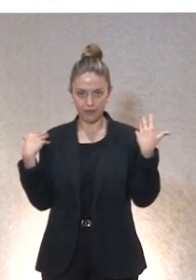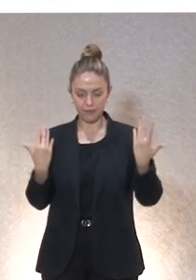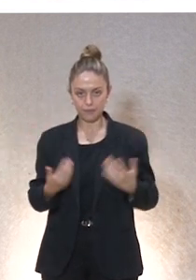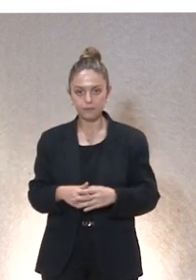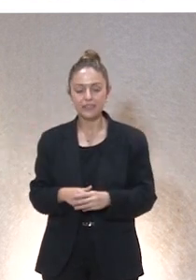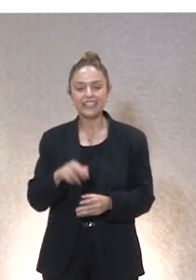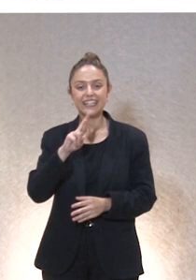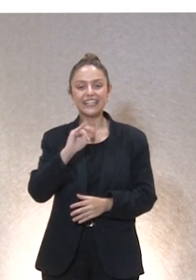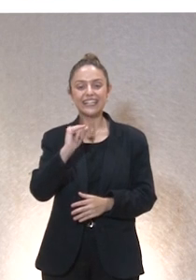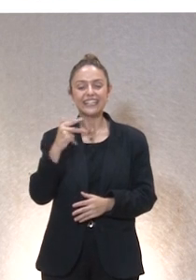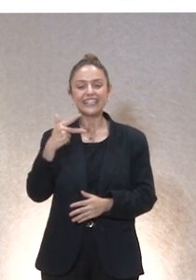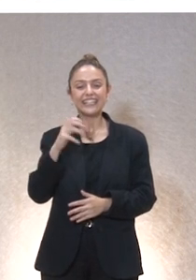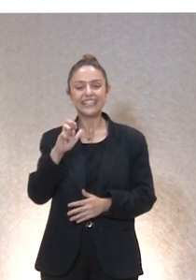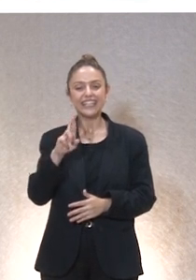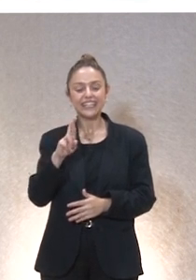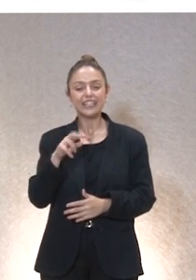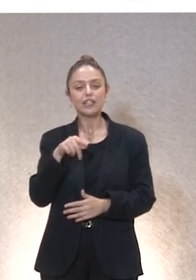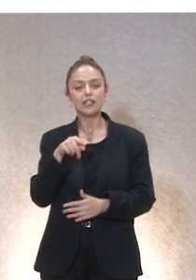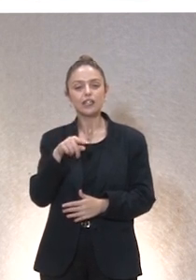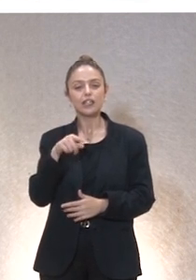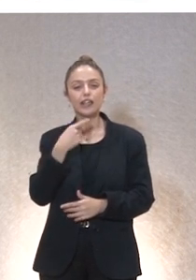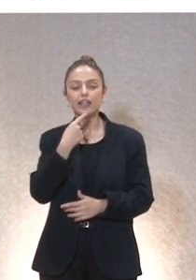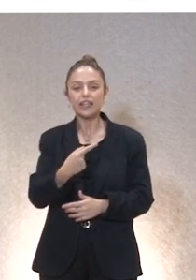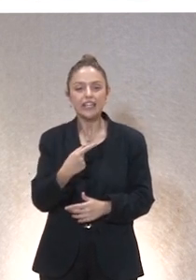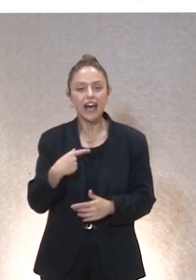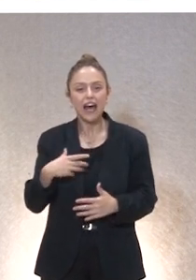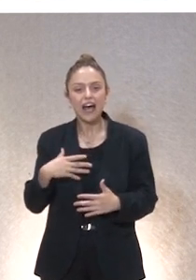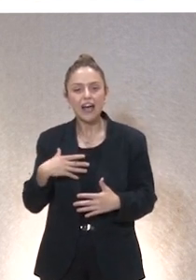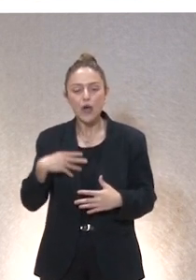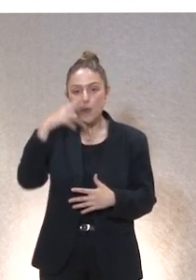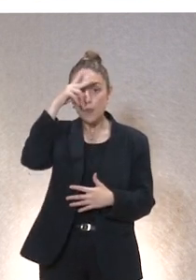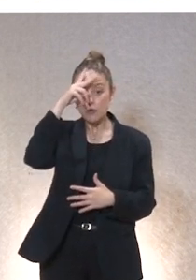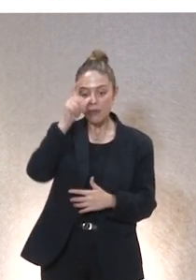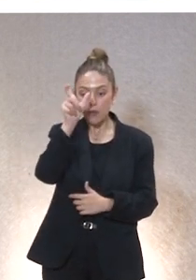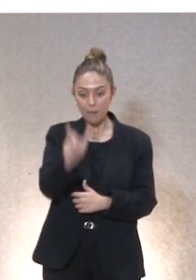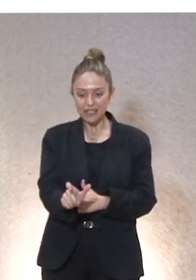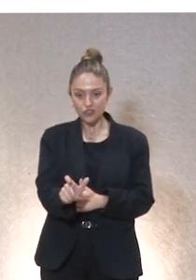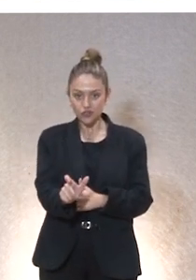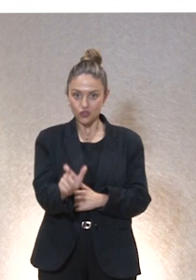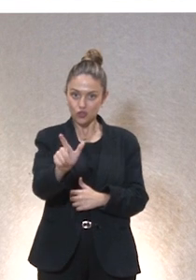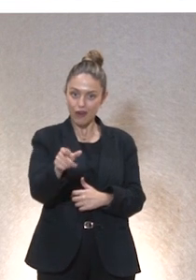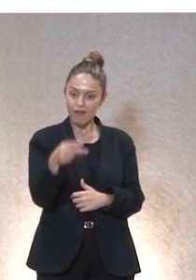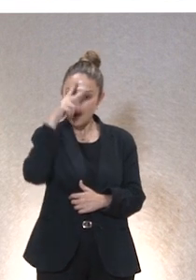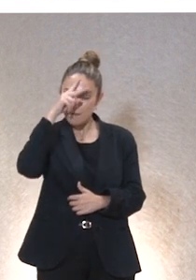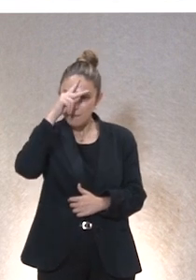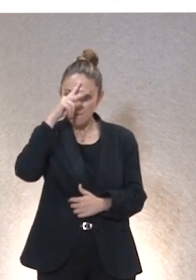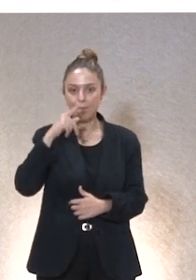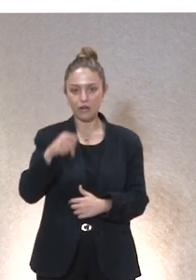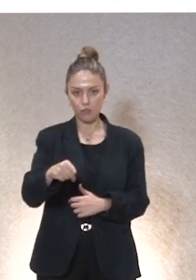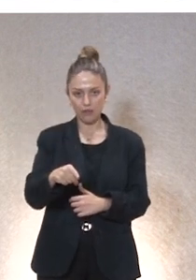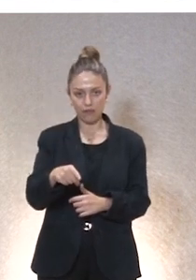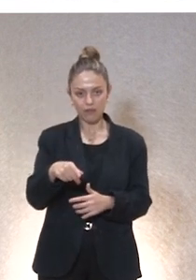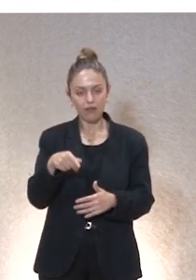Riquet hablaría de la solicitud por el otro, Levinas hablaría la preocupación por el otro y en esta tradición de Levinas y de Riquet